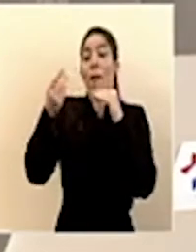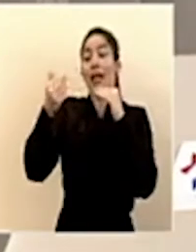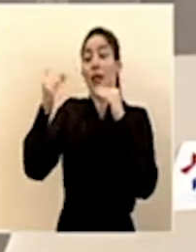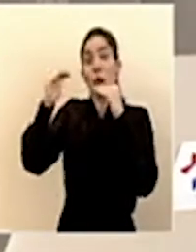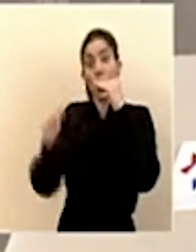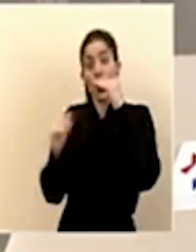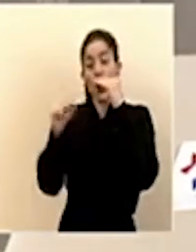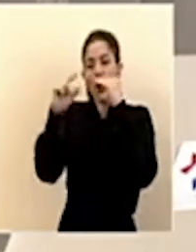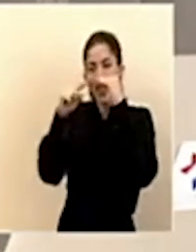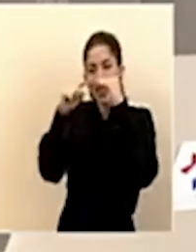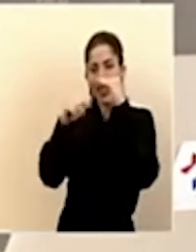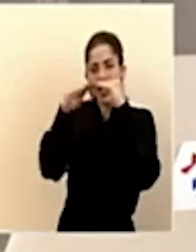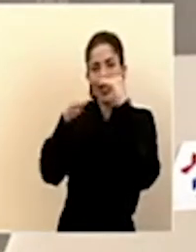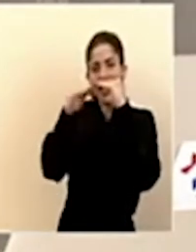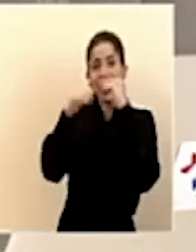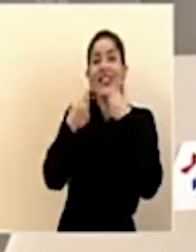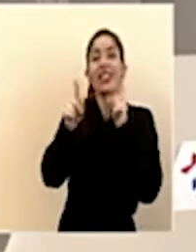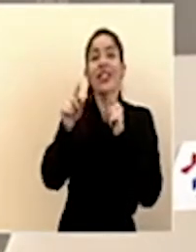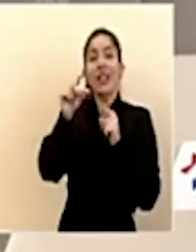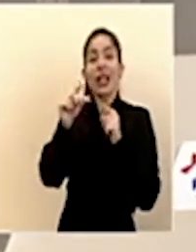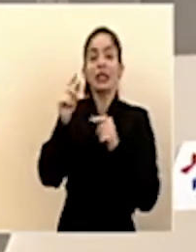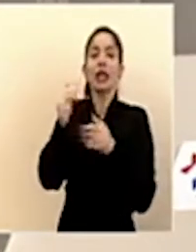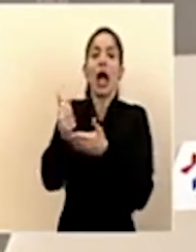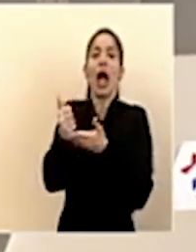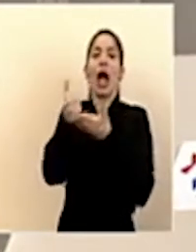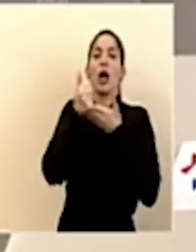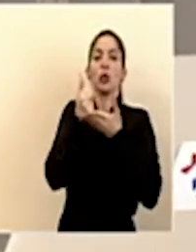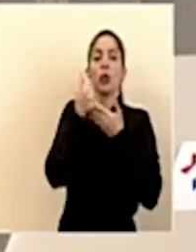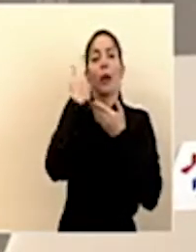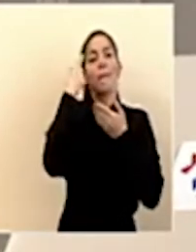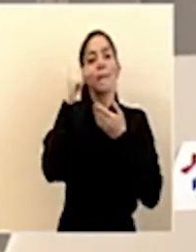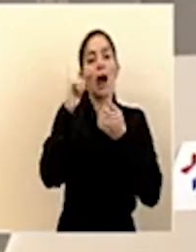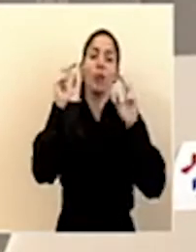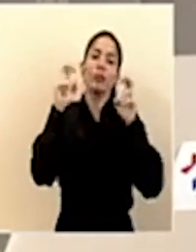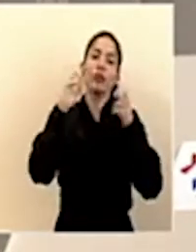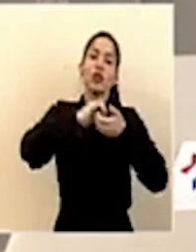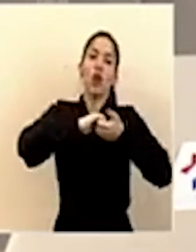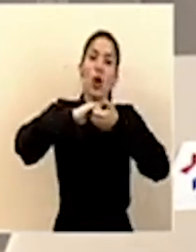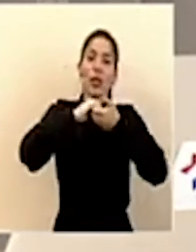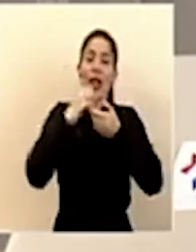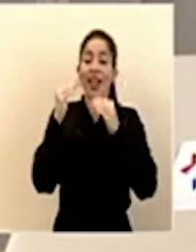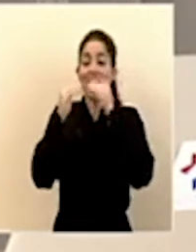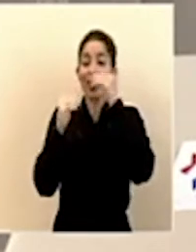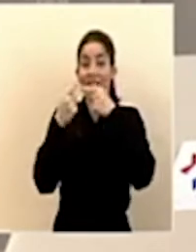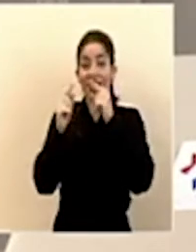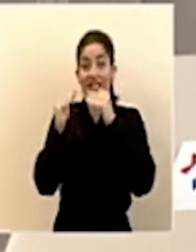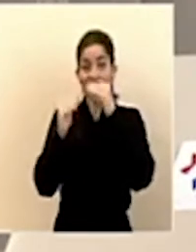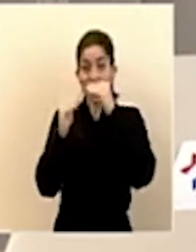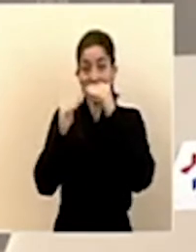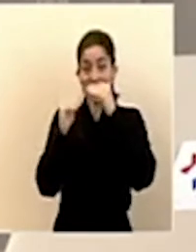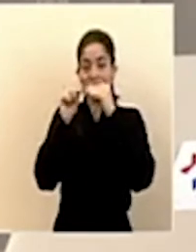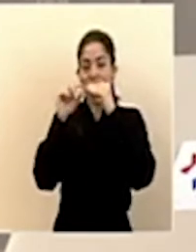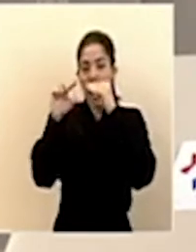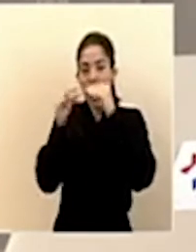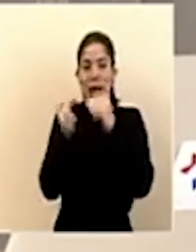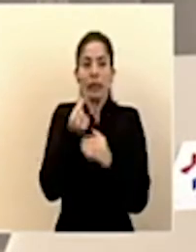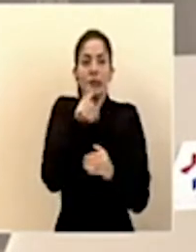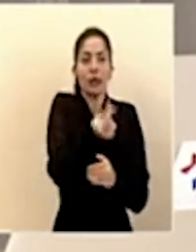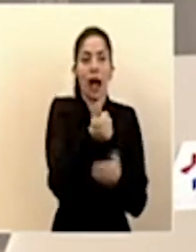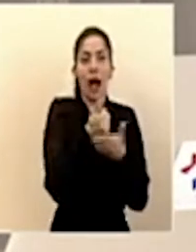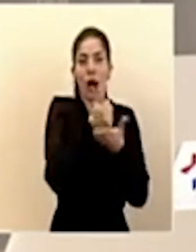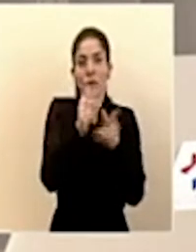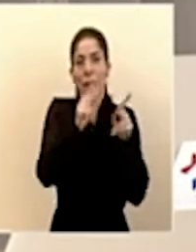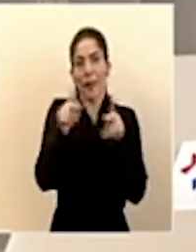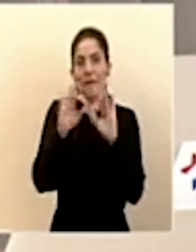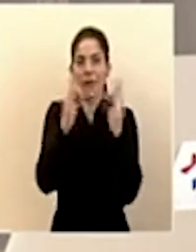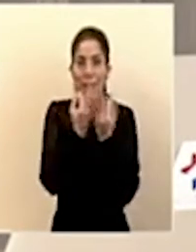lo podamos dar solidariamente a las familias que lo necesiten en este periodo. Ese presupuesto extraordinario